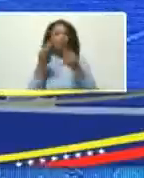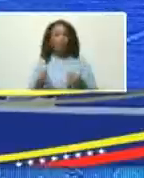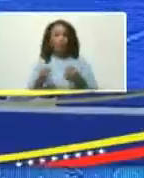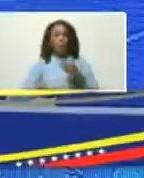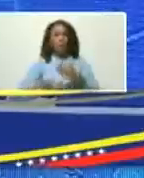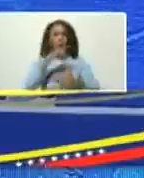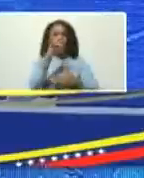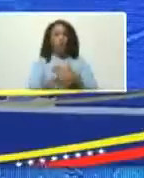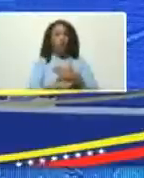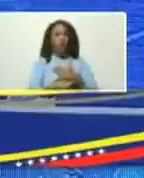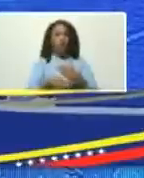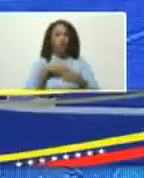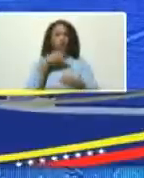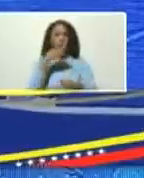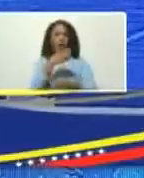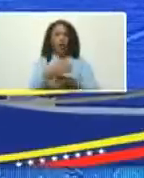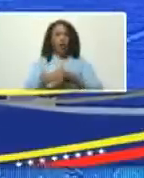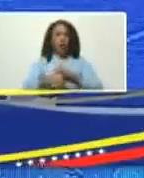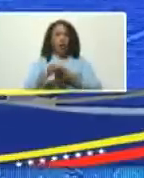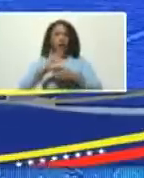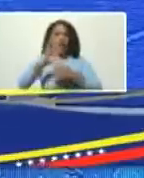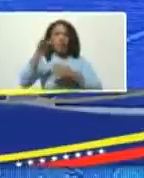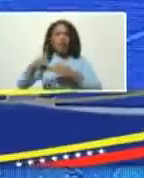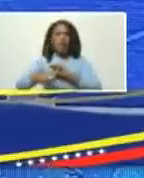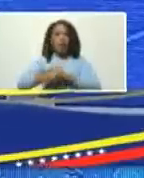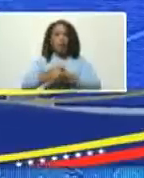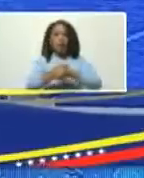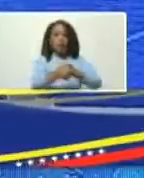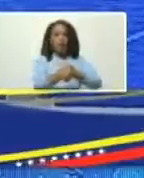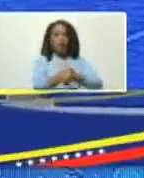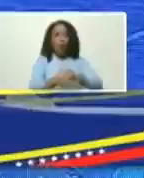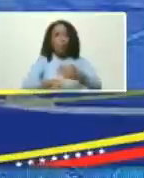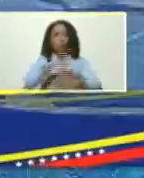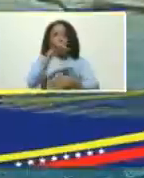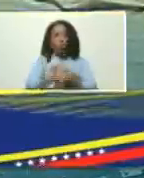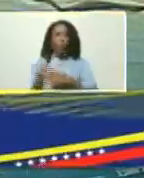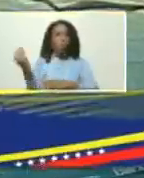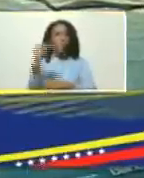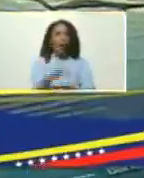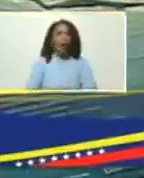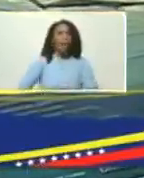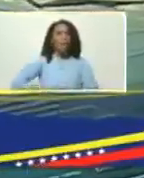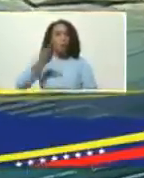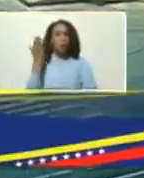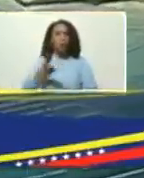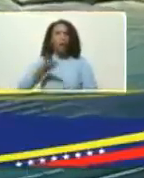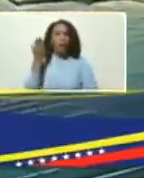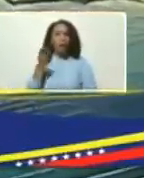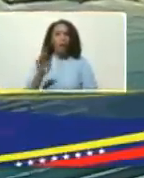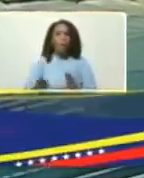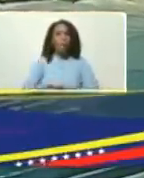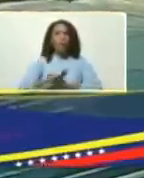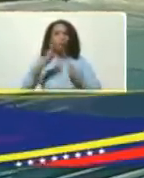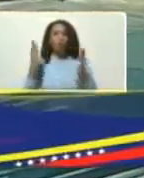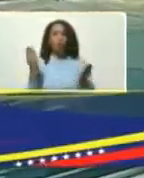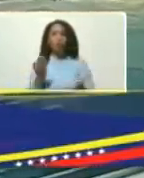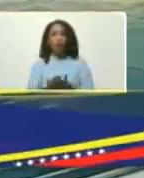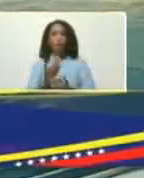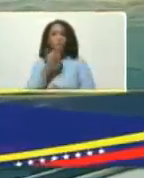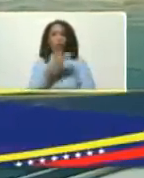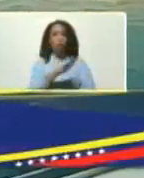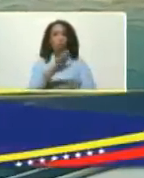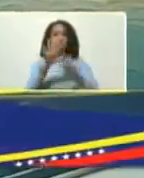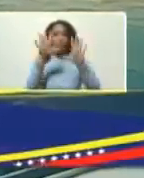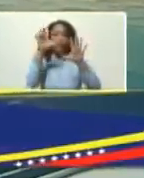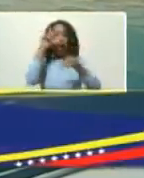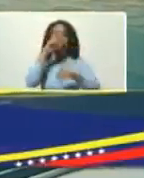proyecto de la isla de la tortuga va a ser el proyecto turístico más importante del mundo en los próximos 10